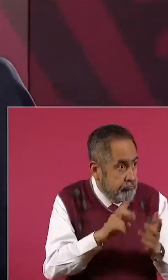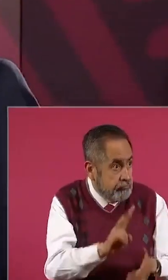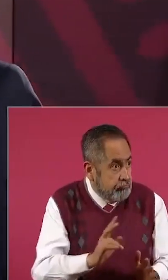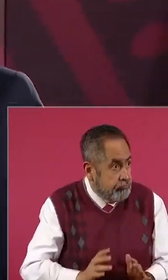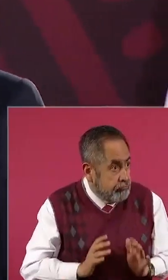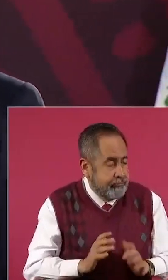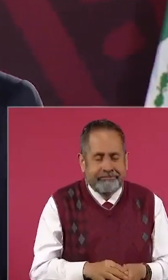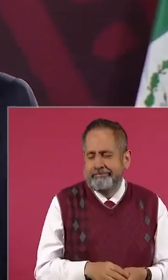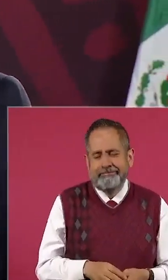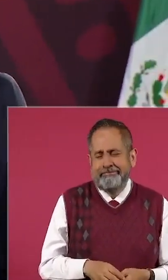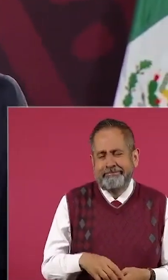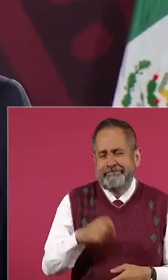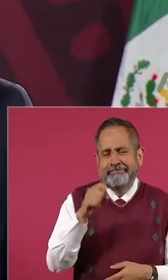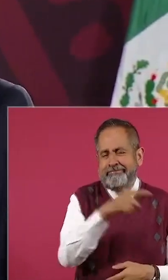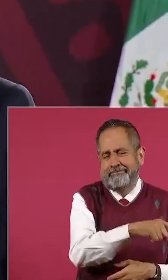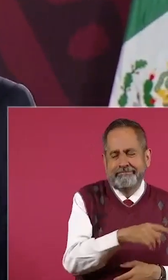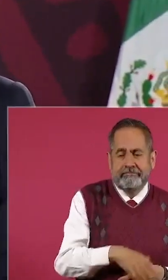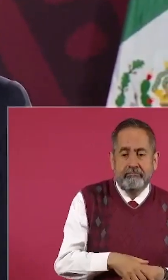que había democracia en México.